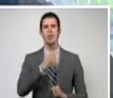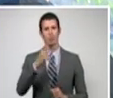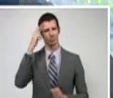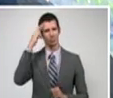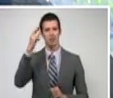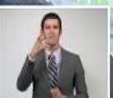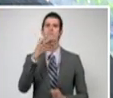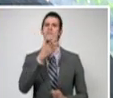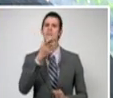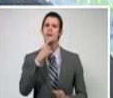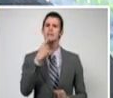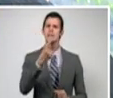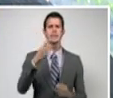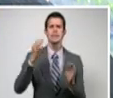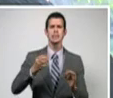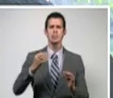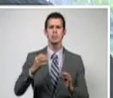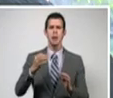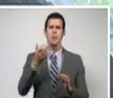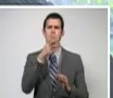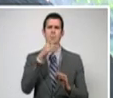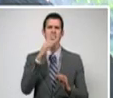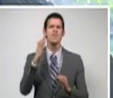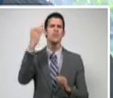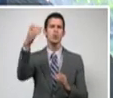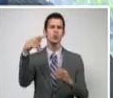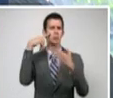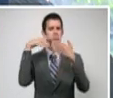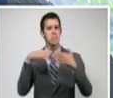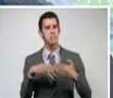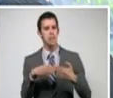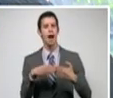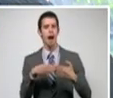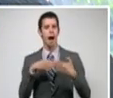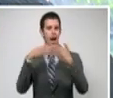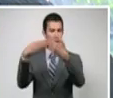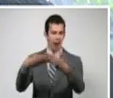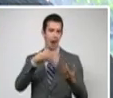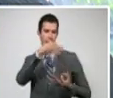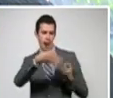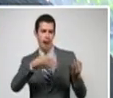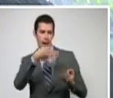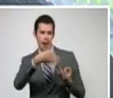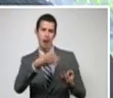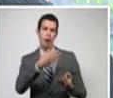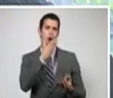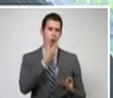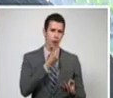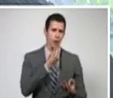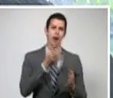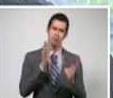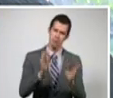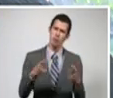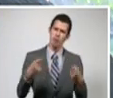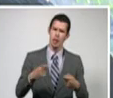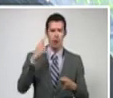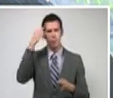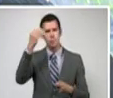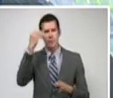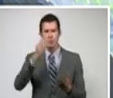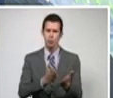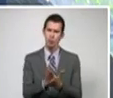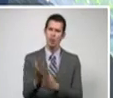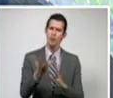se refiere a la responsabilidad del intelectual con las generaciones que vendrán, que serán al fin y al cabo, como afirmó